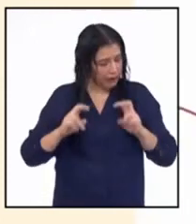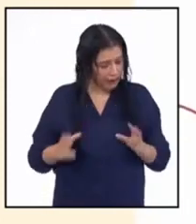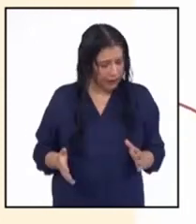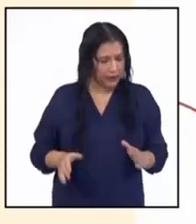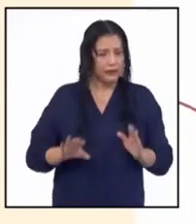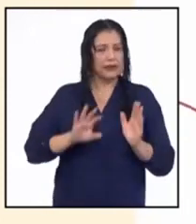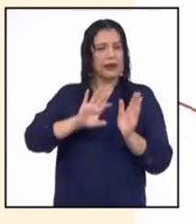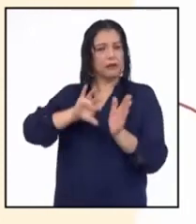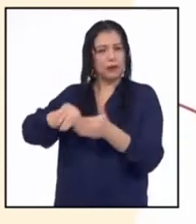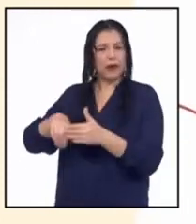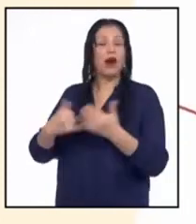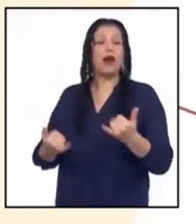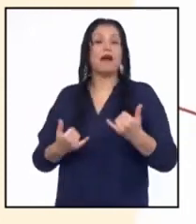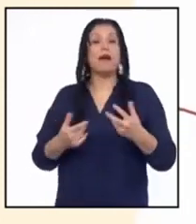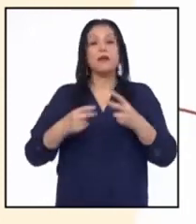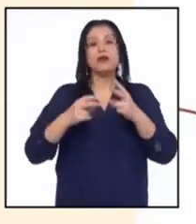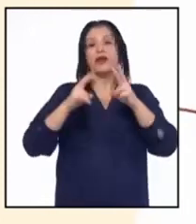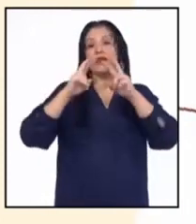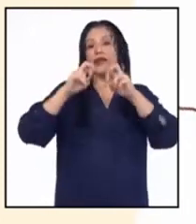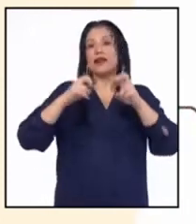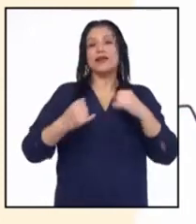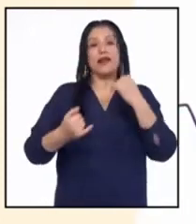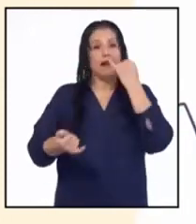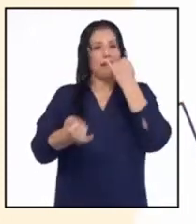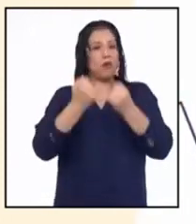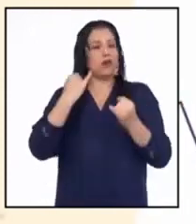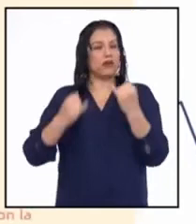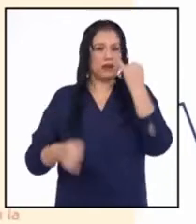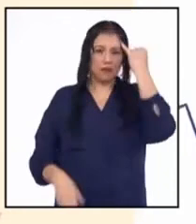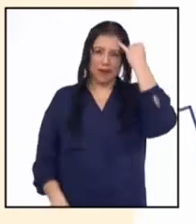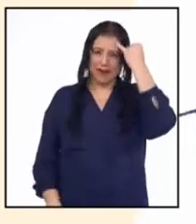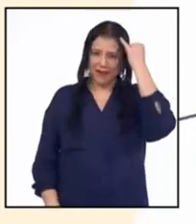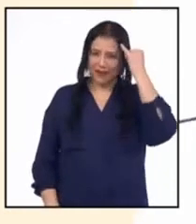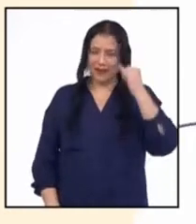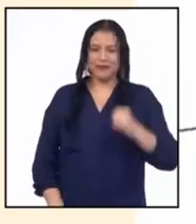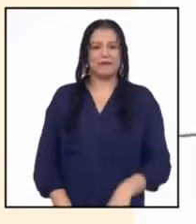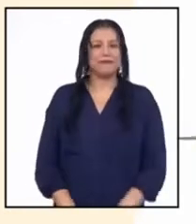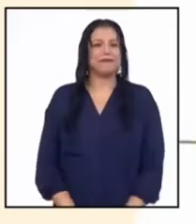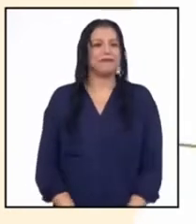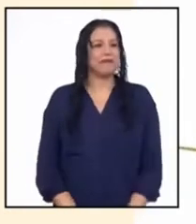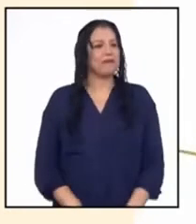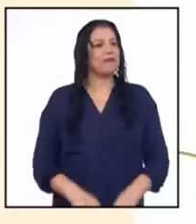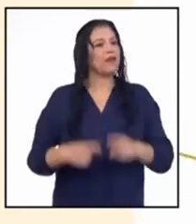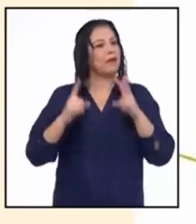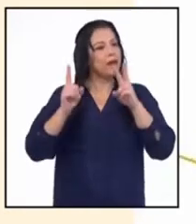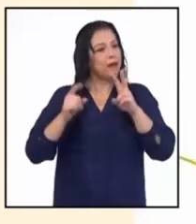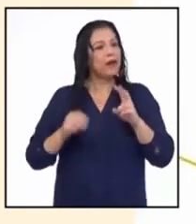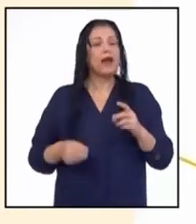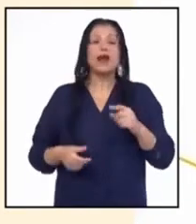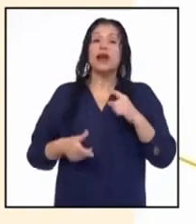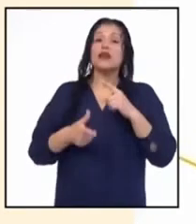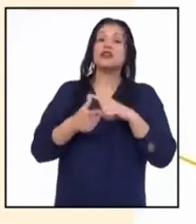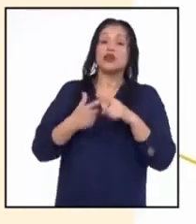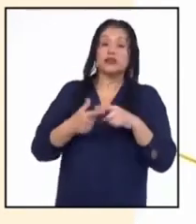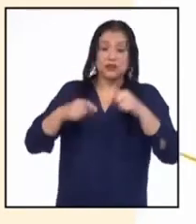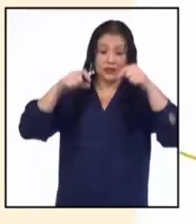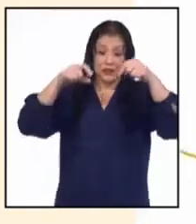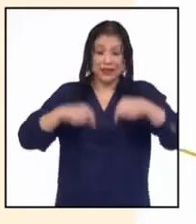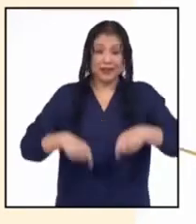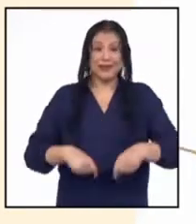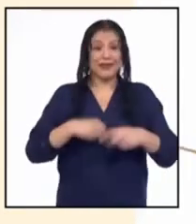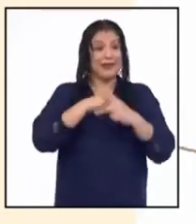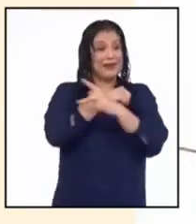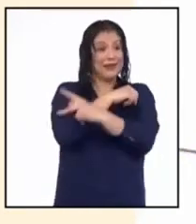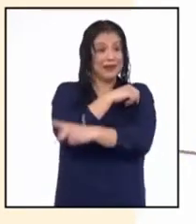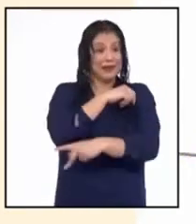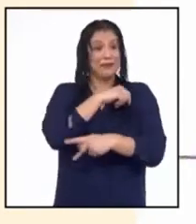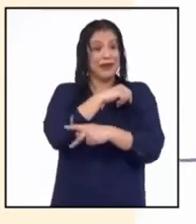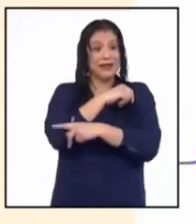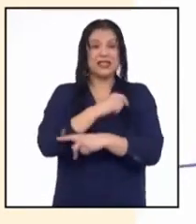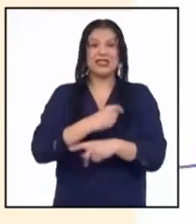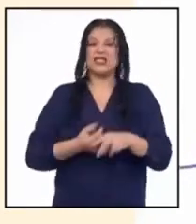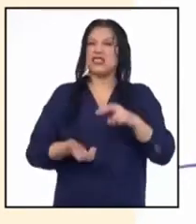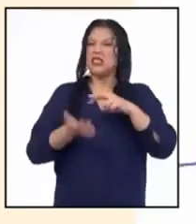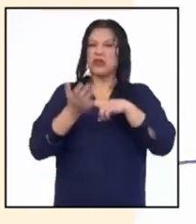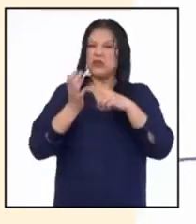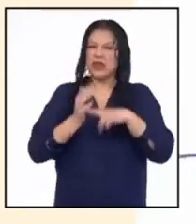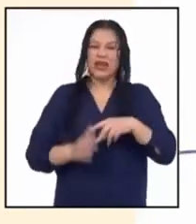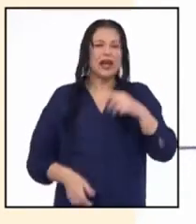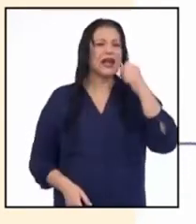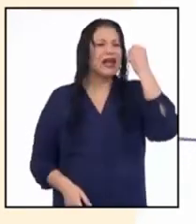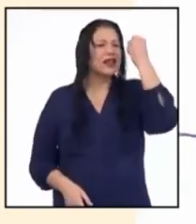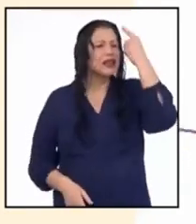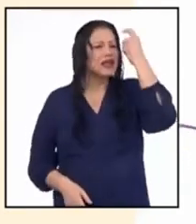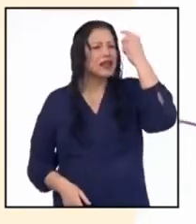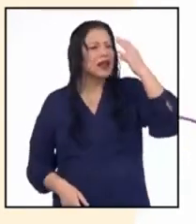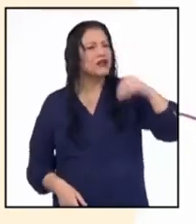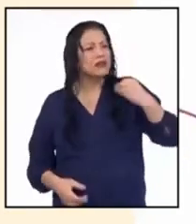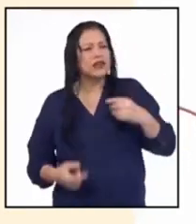analizar la última idea. Veamos. Por ende, en nuestro país, ello supone entenderlos desde sus